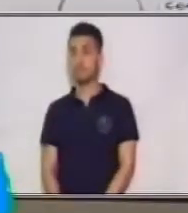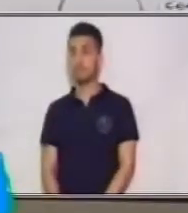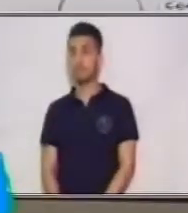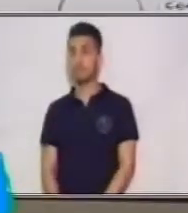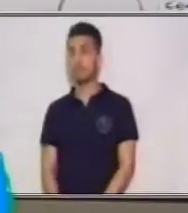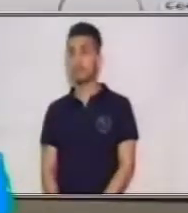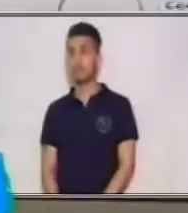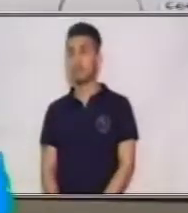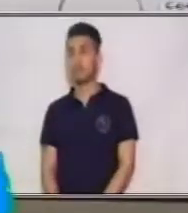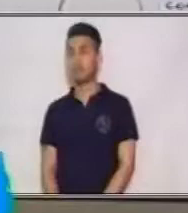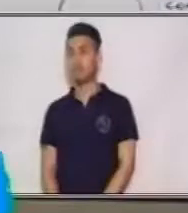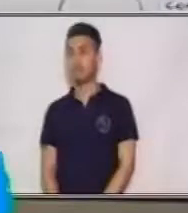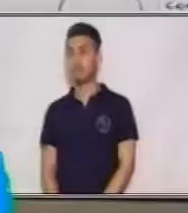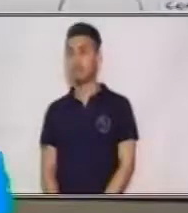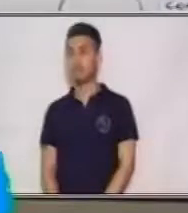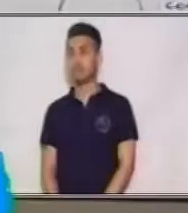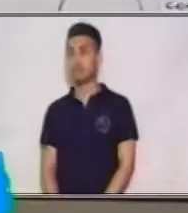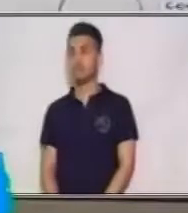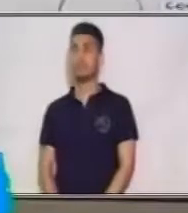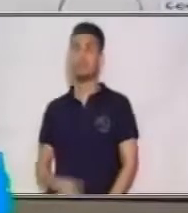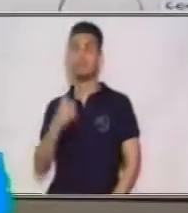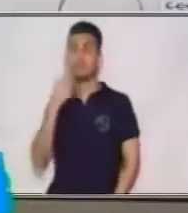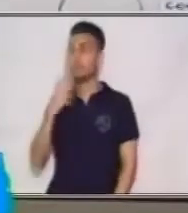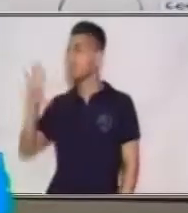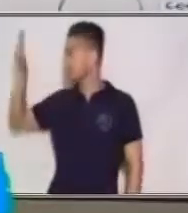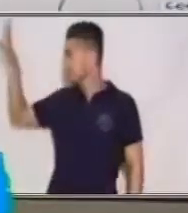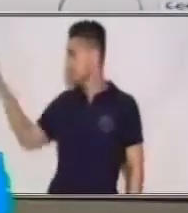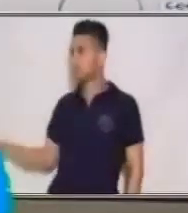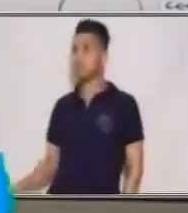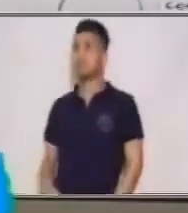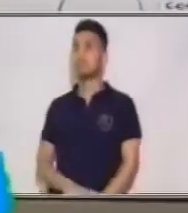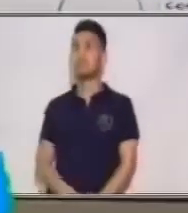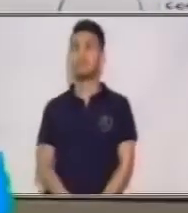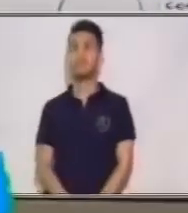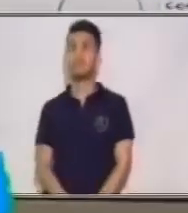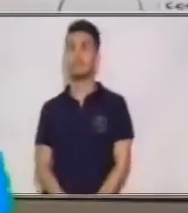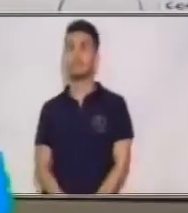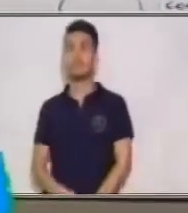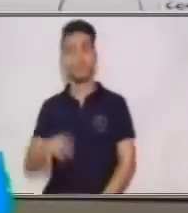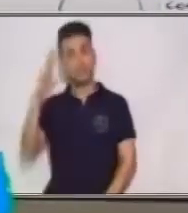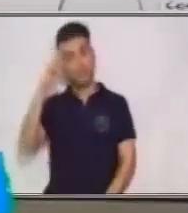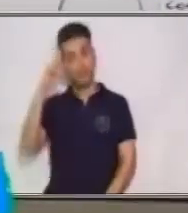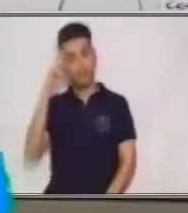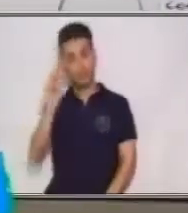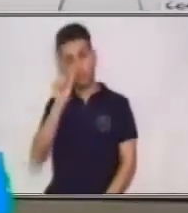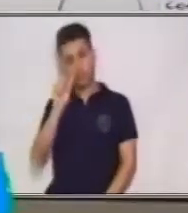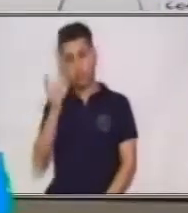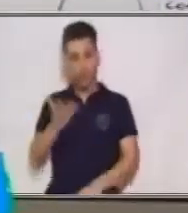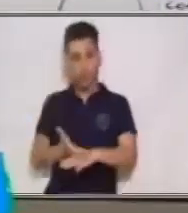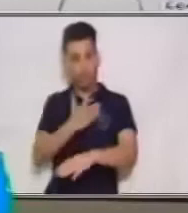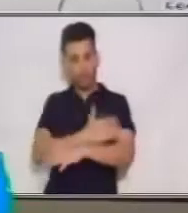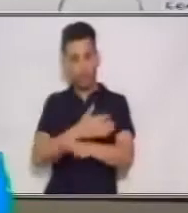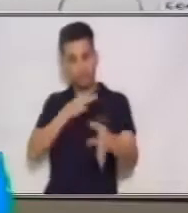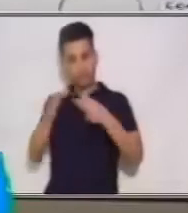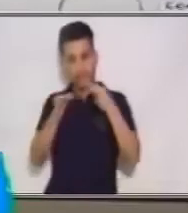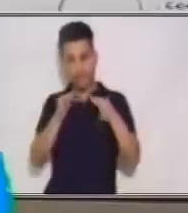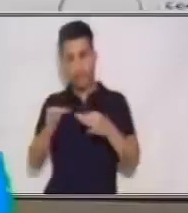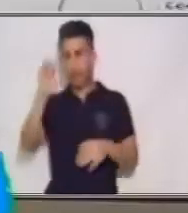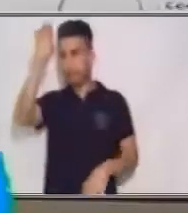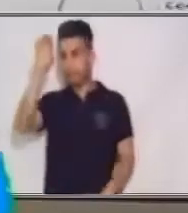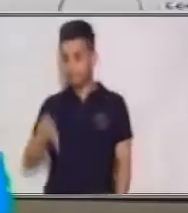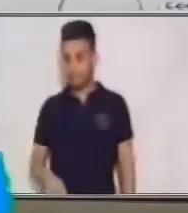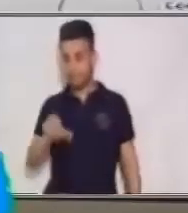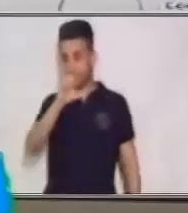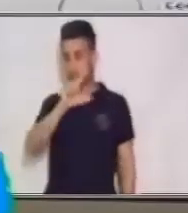El plano cartesiano. Vamos primero entonces a recordar un poco el plano cartesiano porque creo que